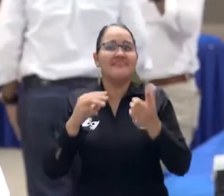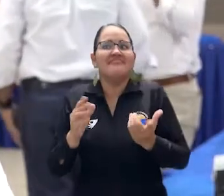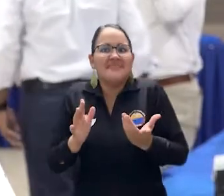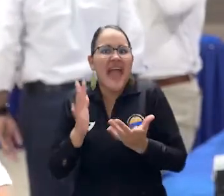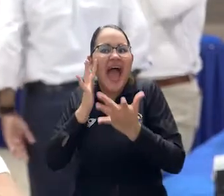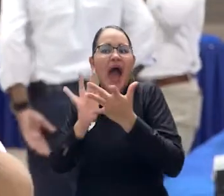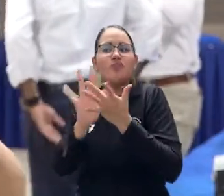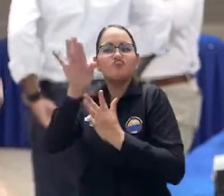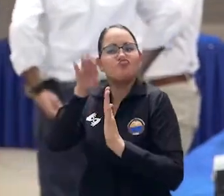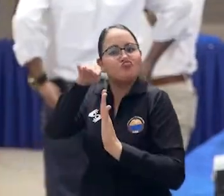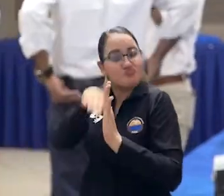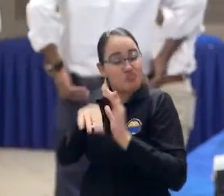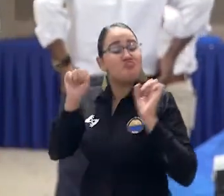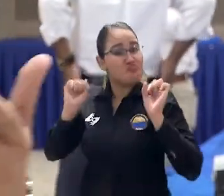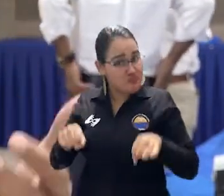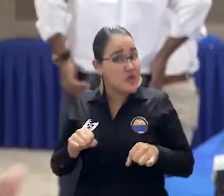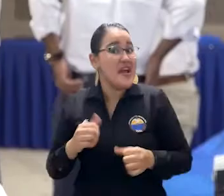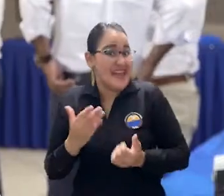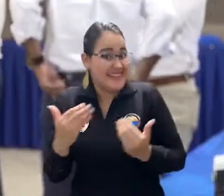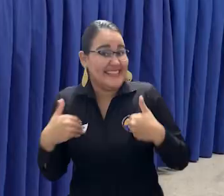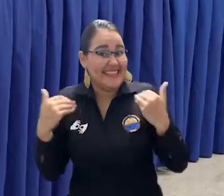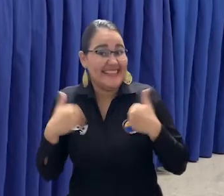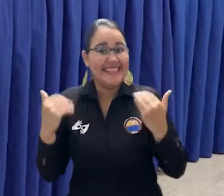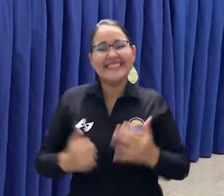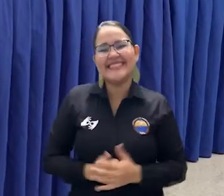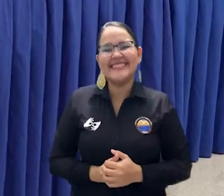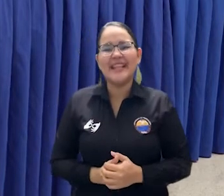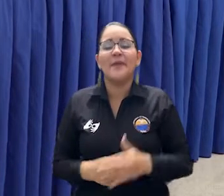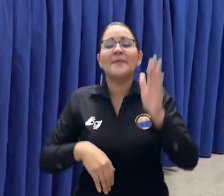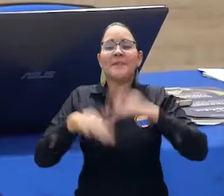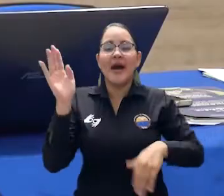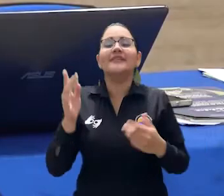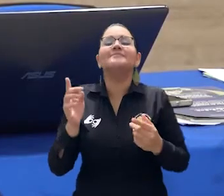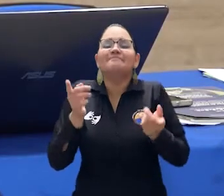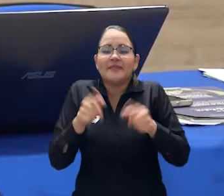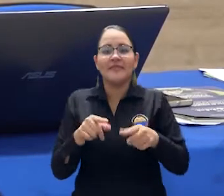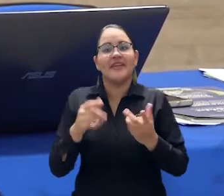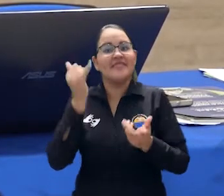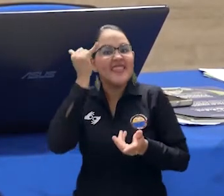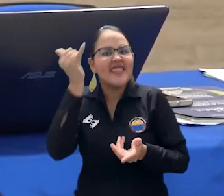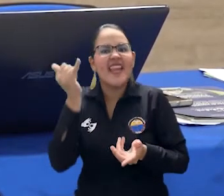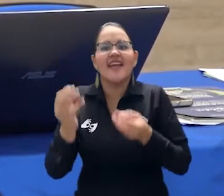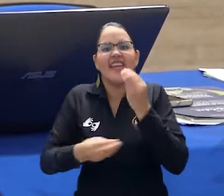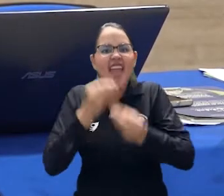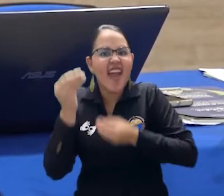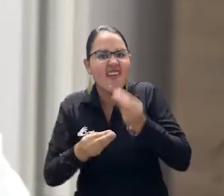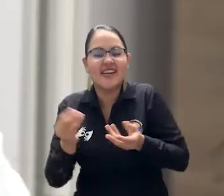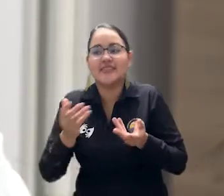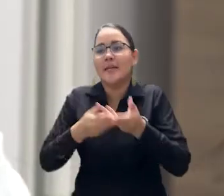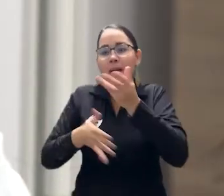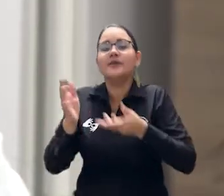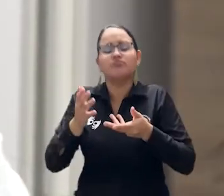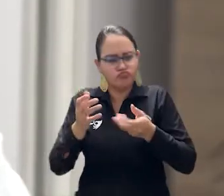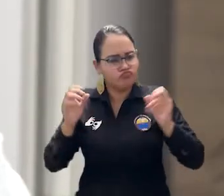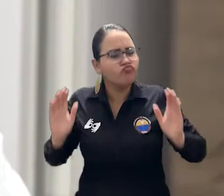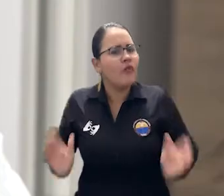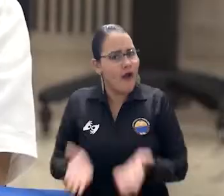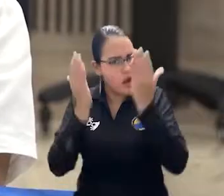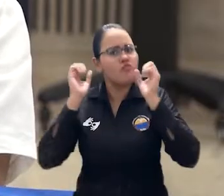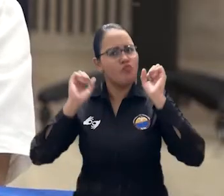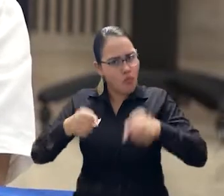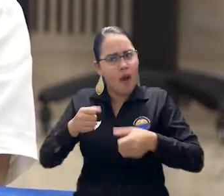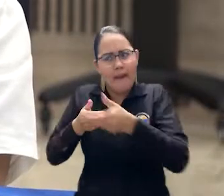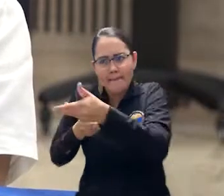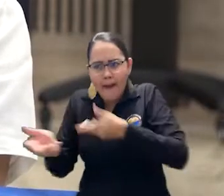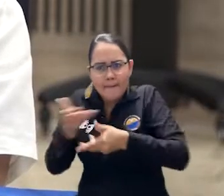maestría y con un descuento especial para ellos. Con este proceso se definieron las bases para la movilidad académica de los estudiantes